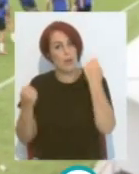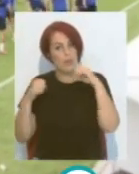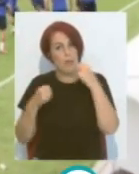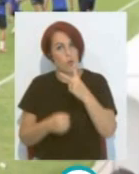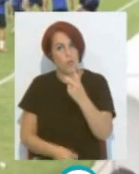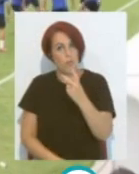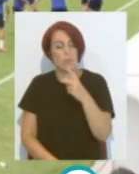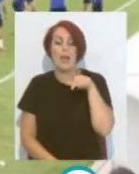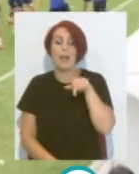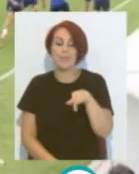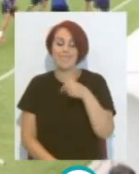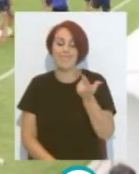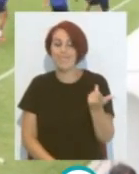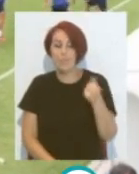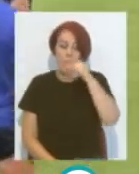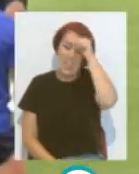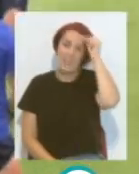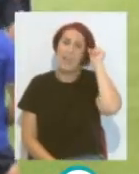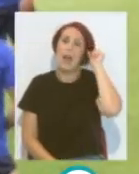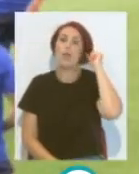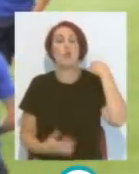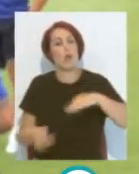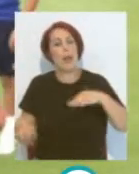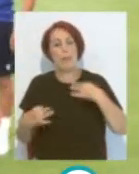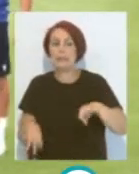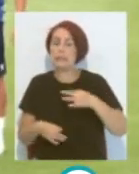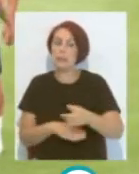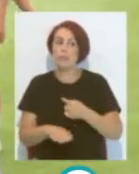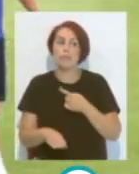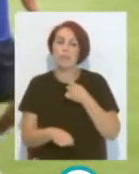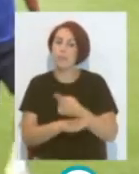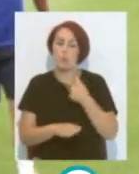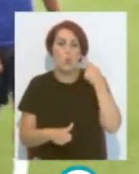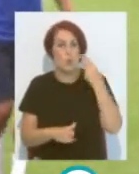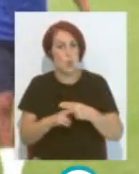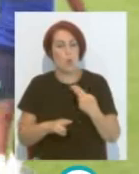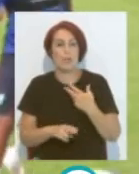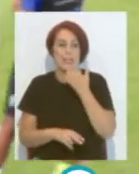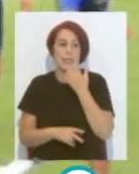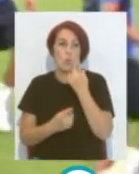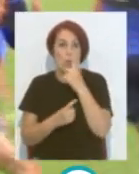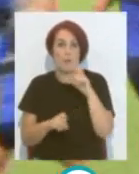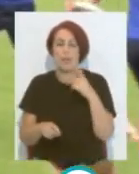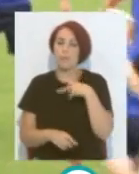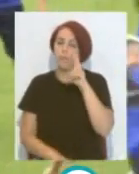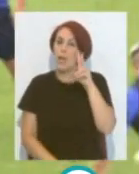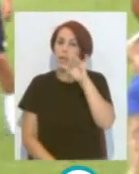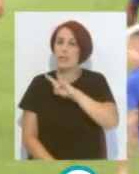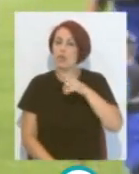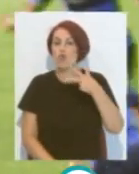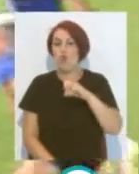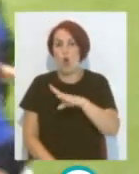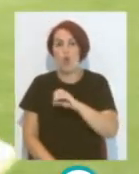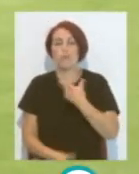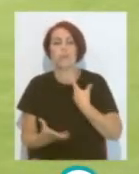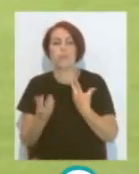Y en eso Álvaro Cervera Suele ser muy estricto Si no es Necesario Ahí vemos como El Choco Lozano Está